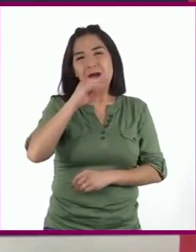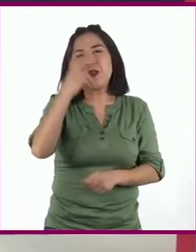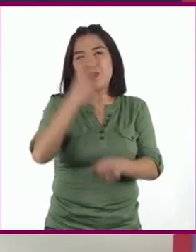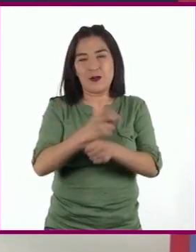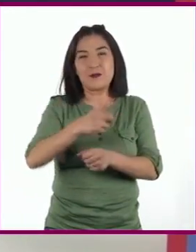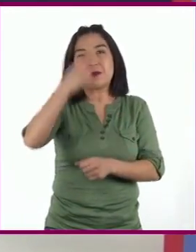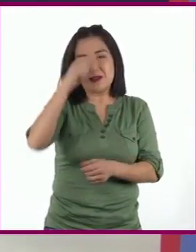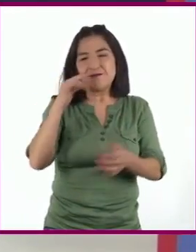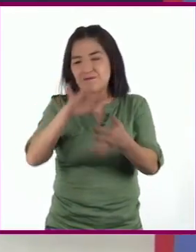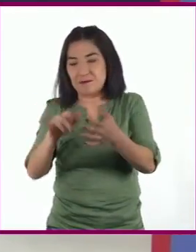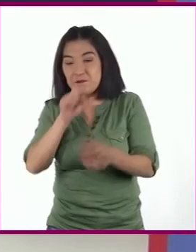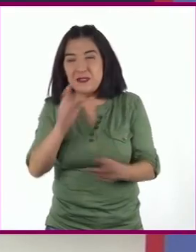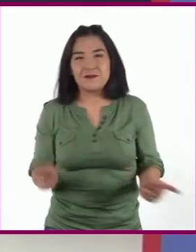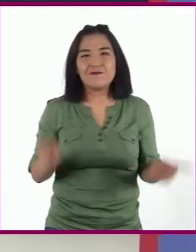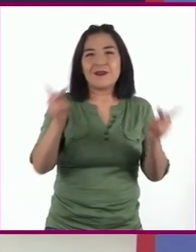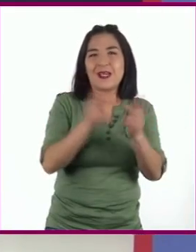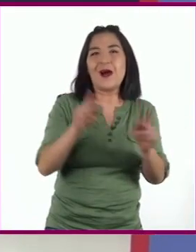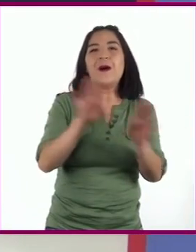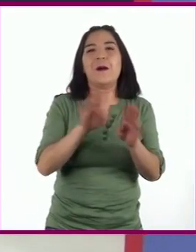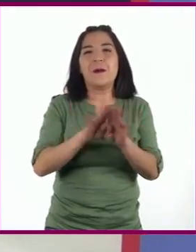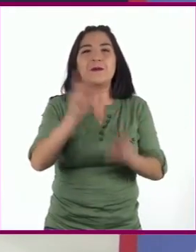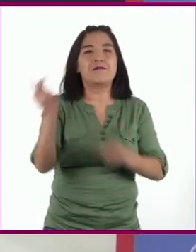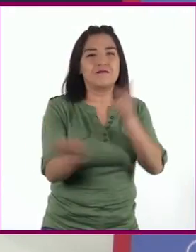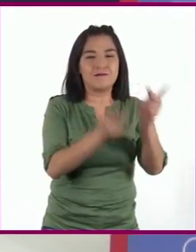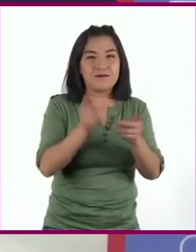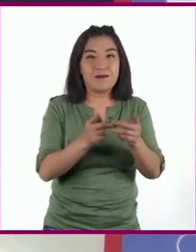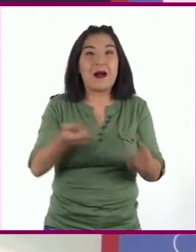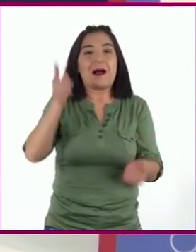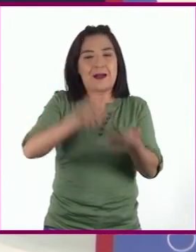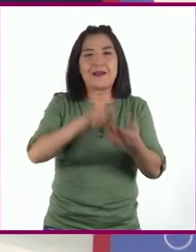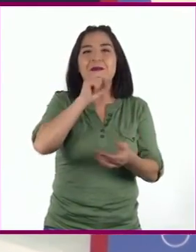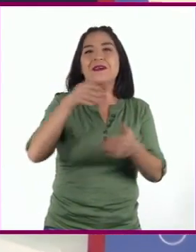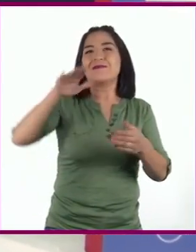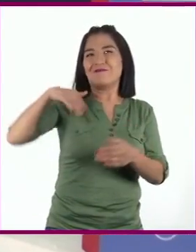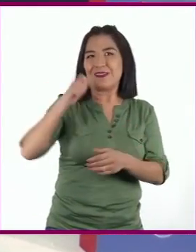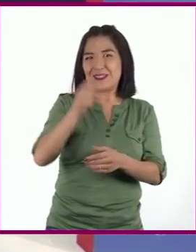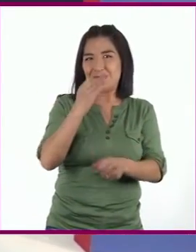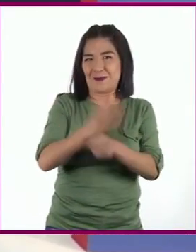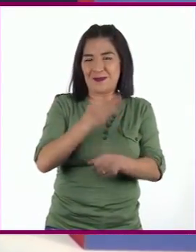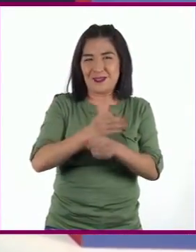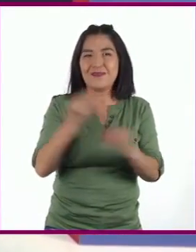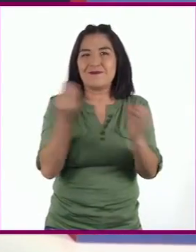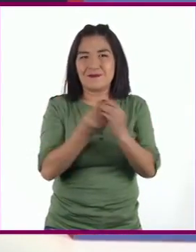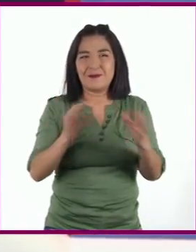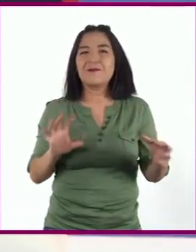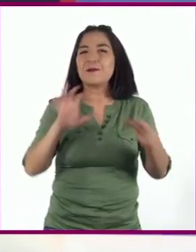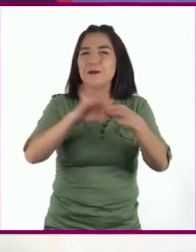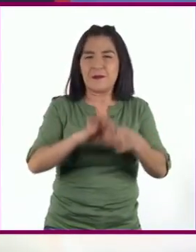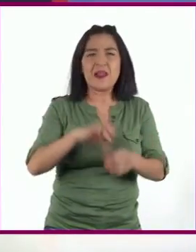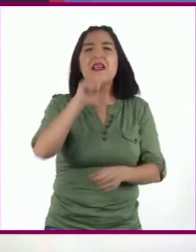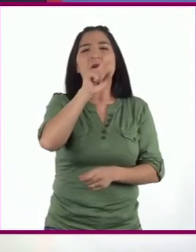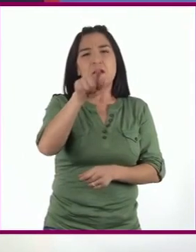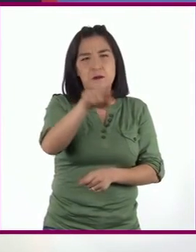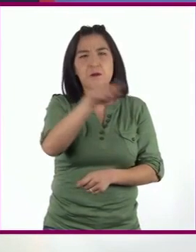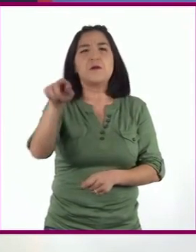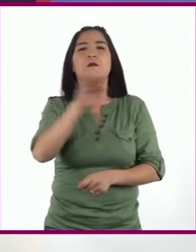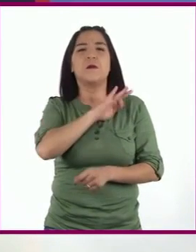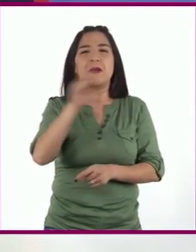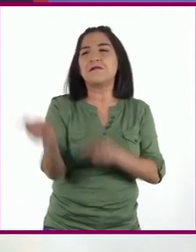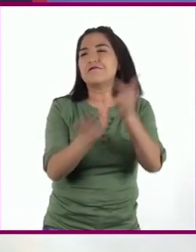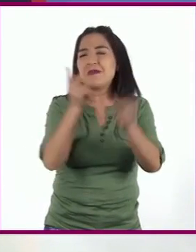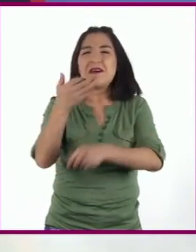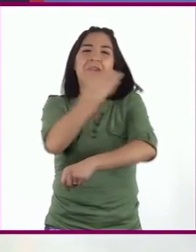Responder y vincular las preguntas Y lo aprendido en la sesión ¿Qué tratamos? También pueden preguntar entre sus